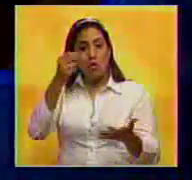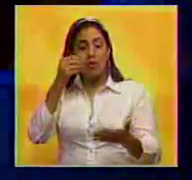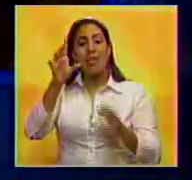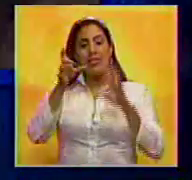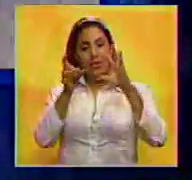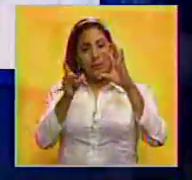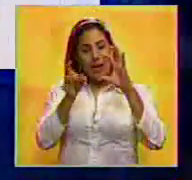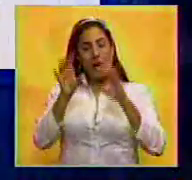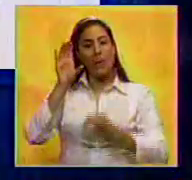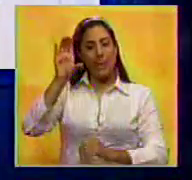Carnetización de la Patria.